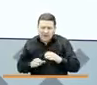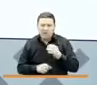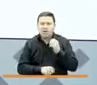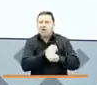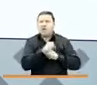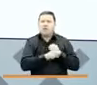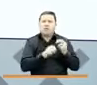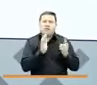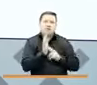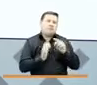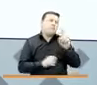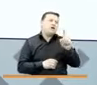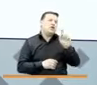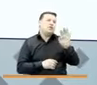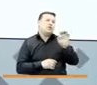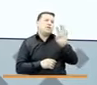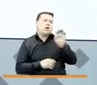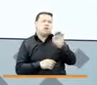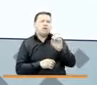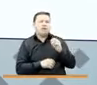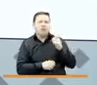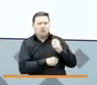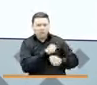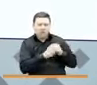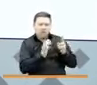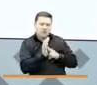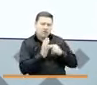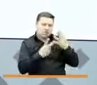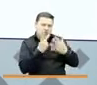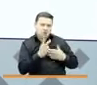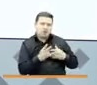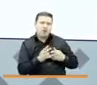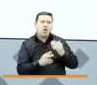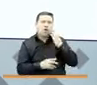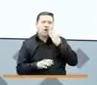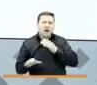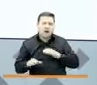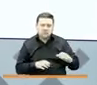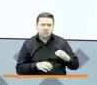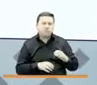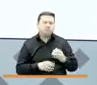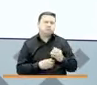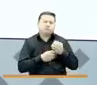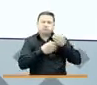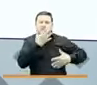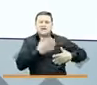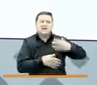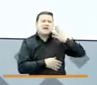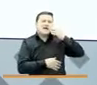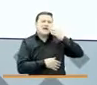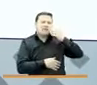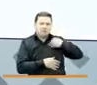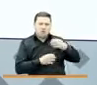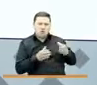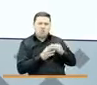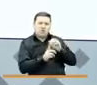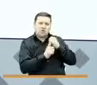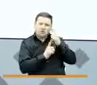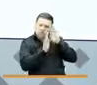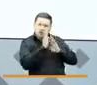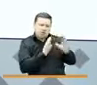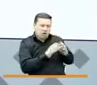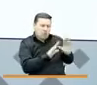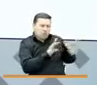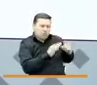1999, desde el año 2012 con Jóvenes en Acción. Tenemos toda la experiencia para poder llegar y llegar en los